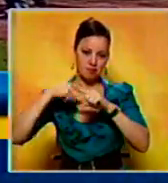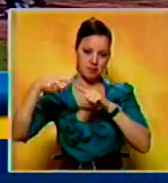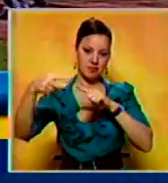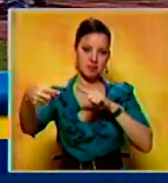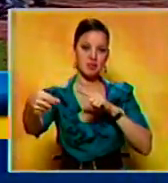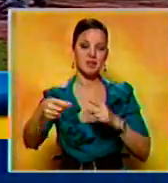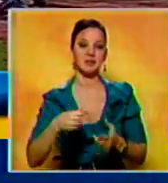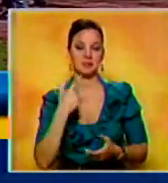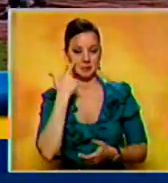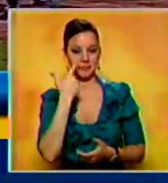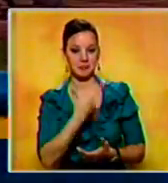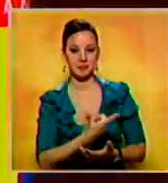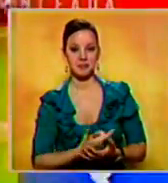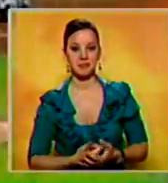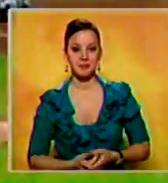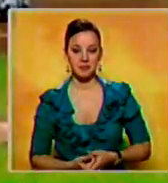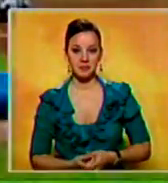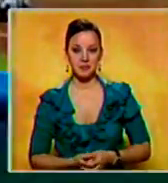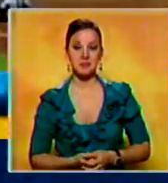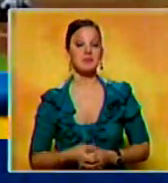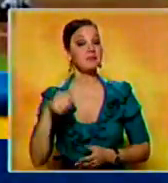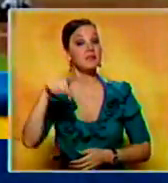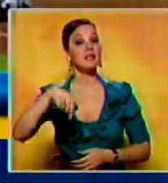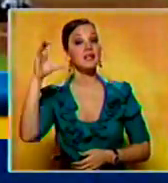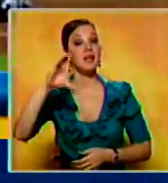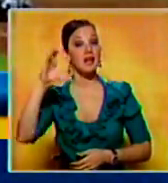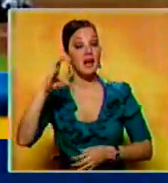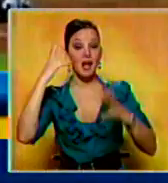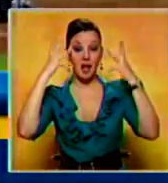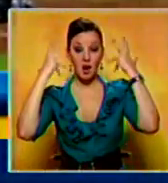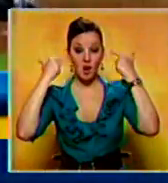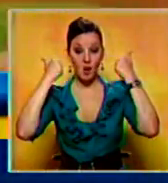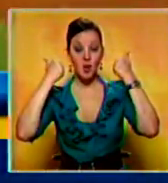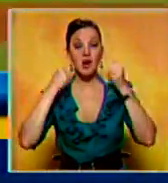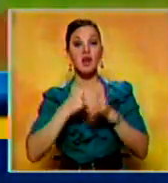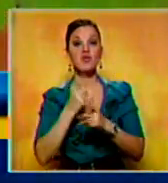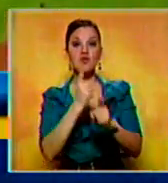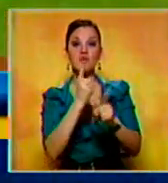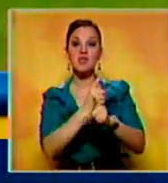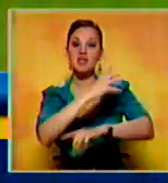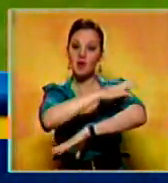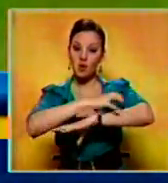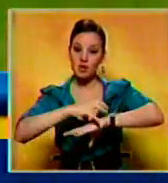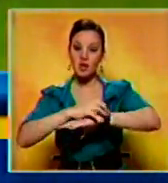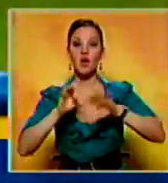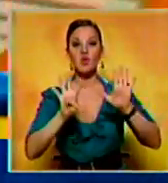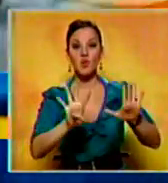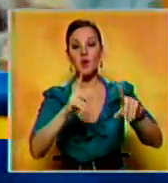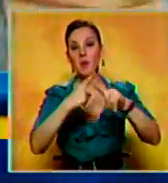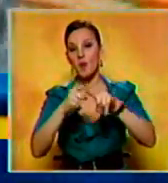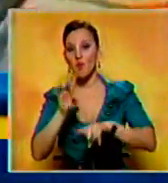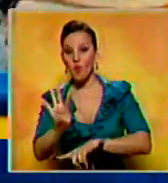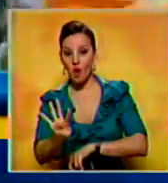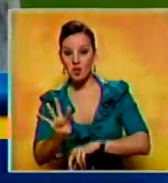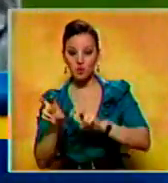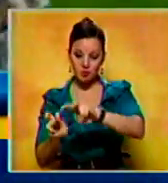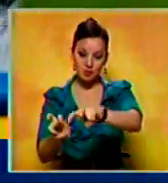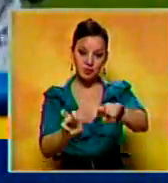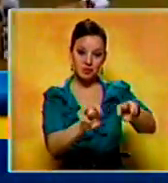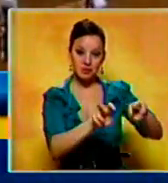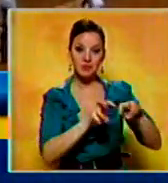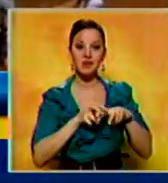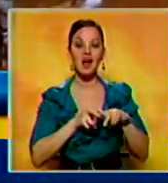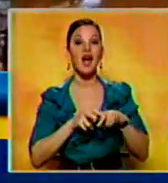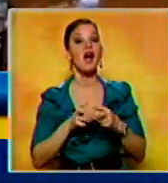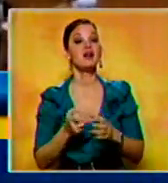con tres carreras impulsadas. Acá en Caracas los Leones derrotaron a los Tigres de Aragua nueve carreras por cuatro. Los Melenudos picaron